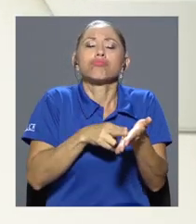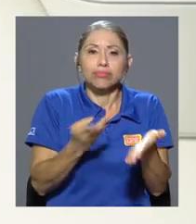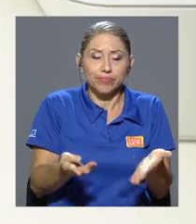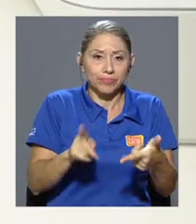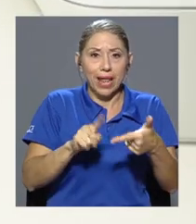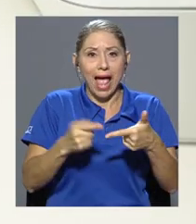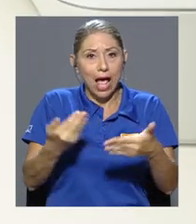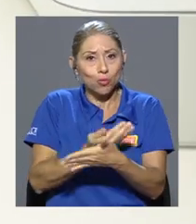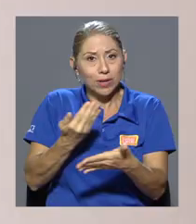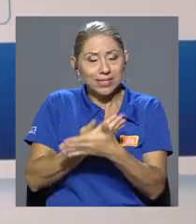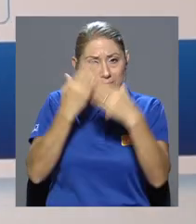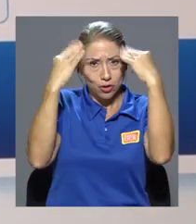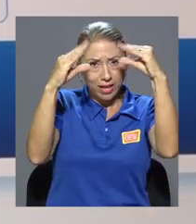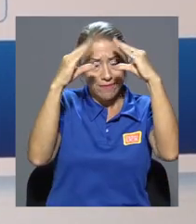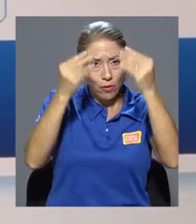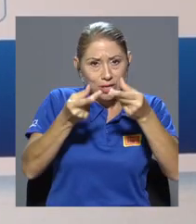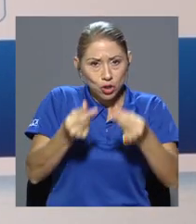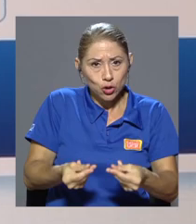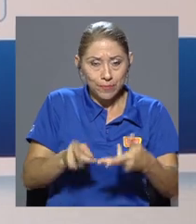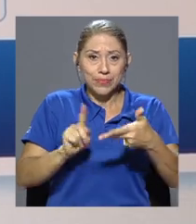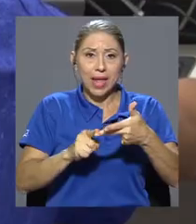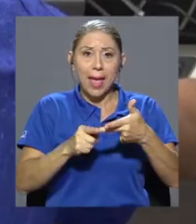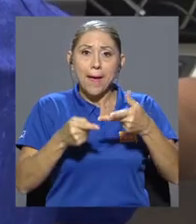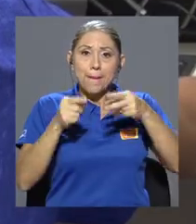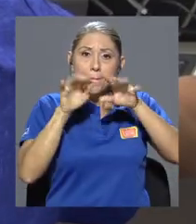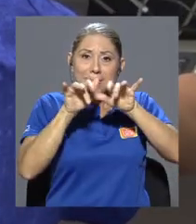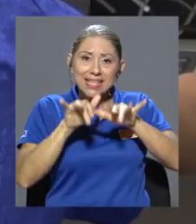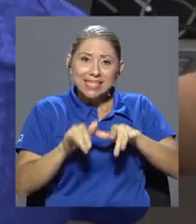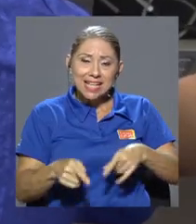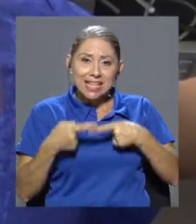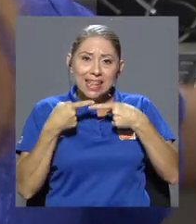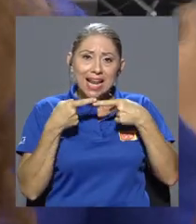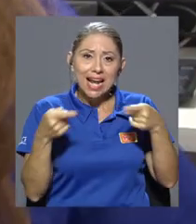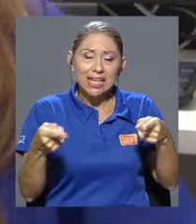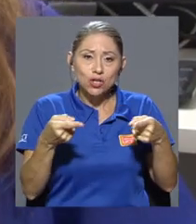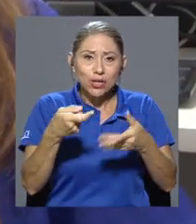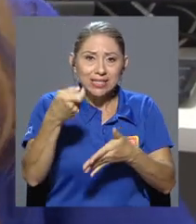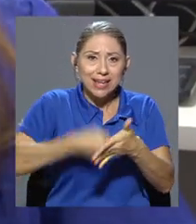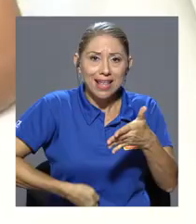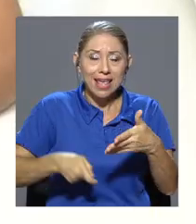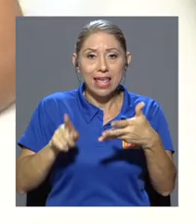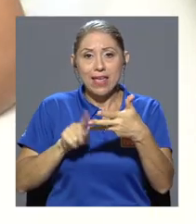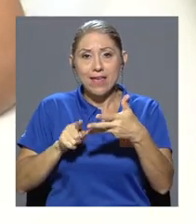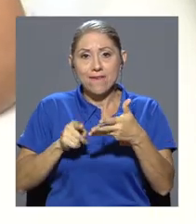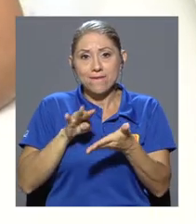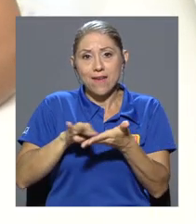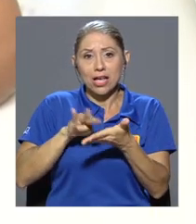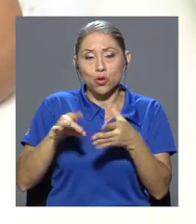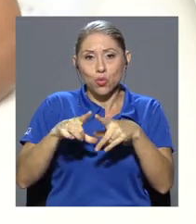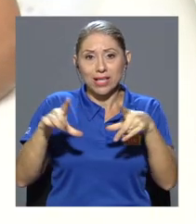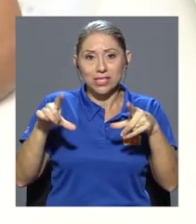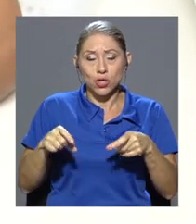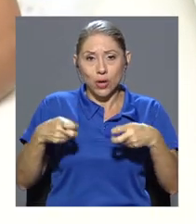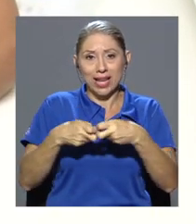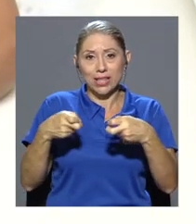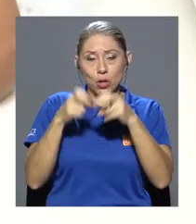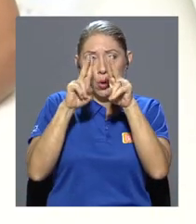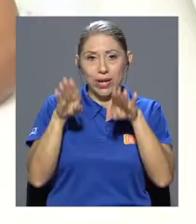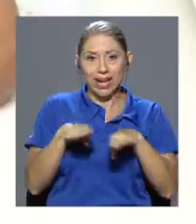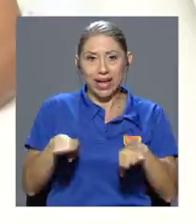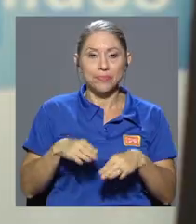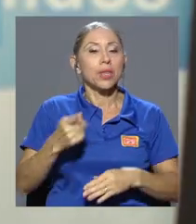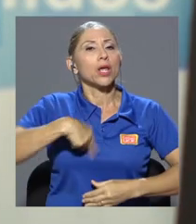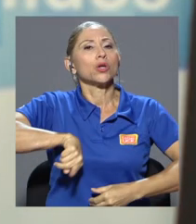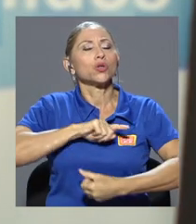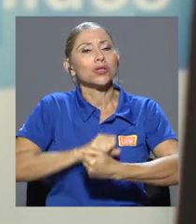actualización de la información tributaria, presentación de declaraciones de la renta y facturación electrónica, entre otros. Les apoyamos desde